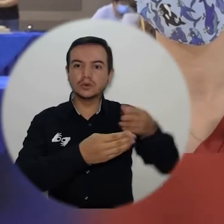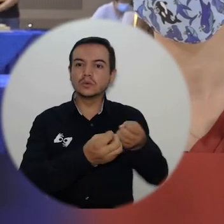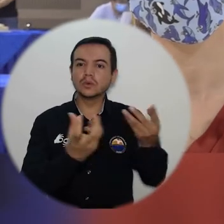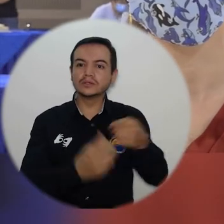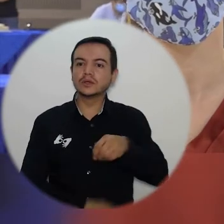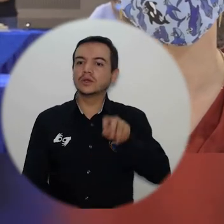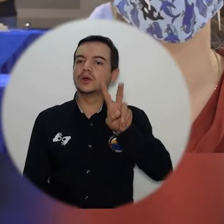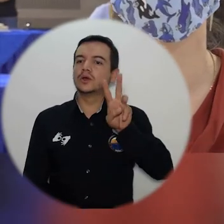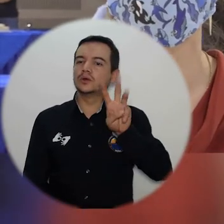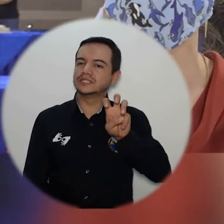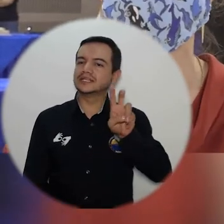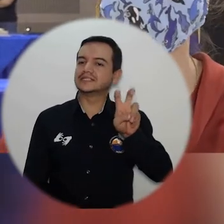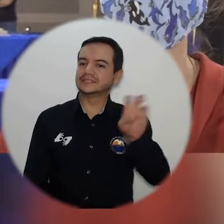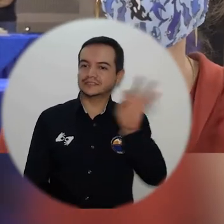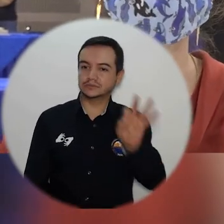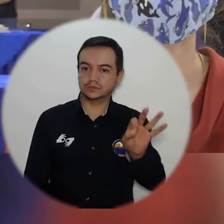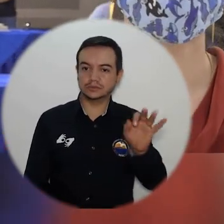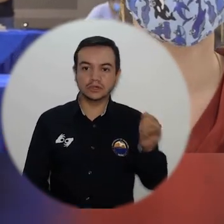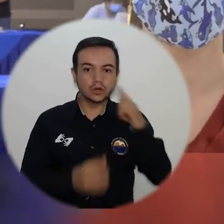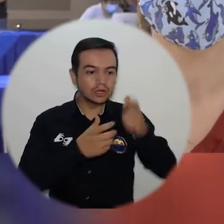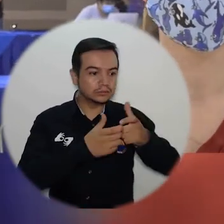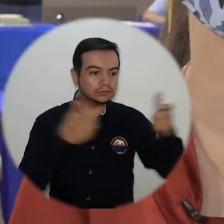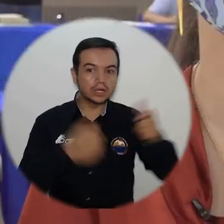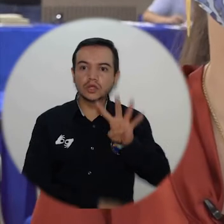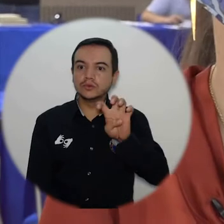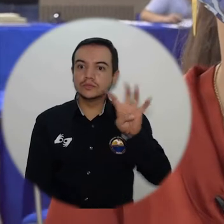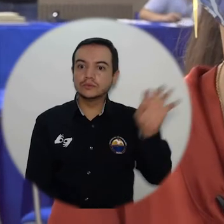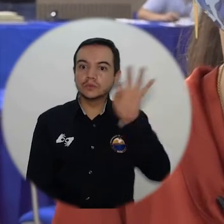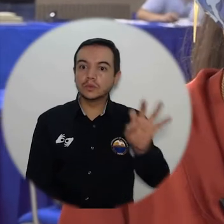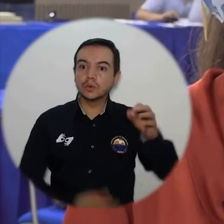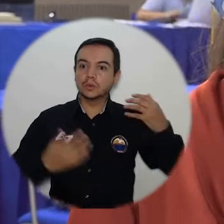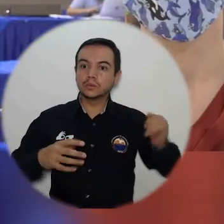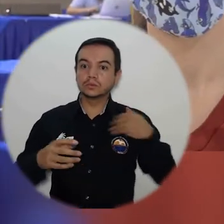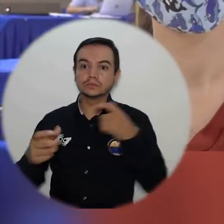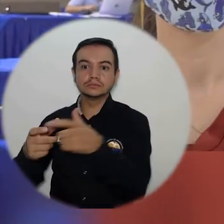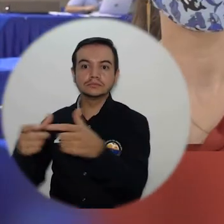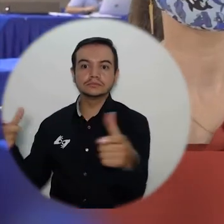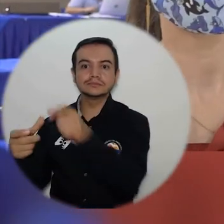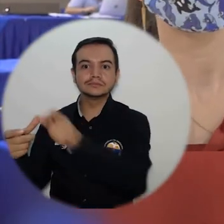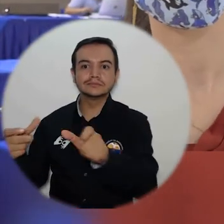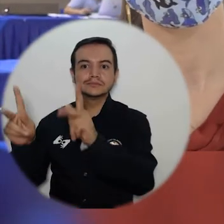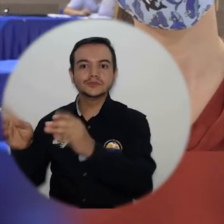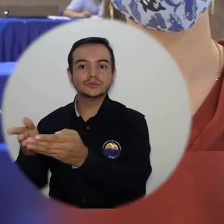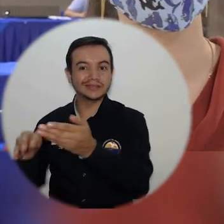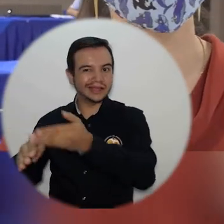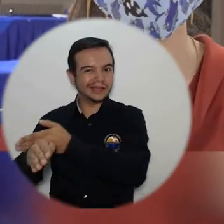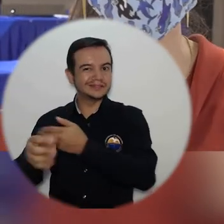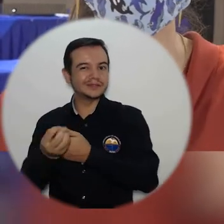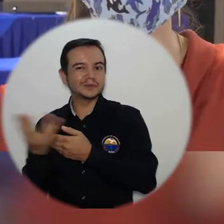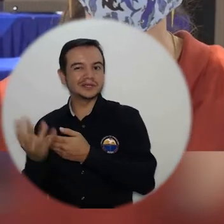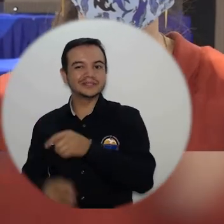87% y en esta ocasión un 99%. A nivel de estudiantes en la consulta pasada participaron